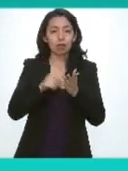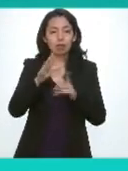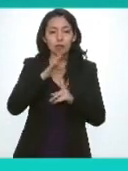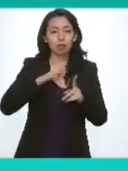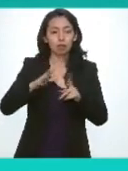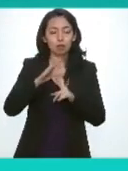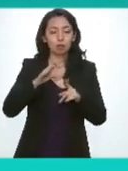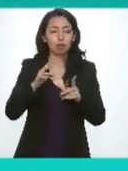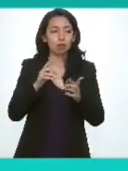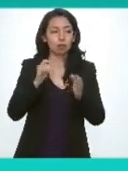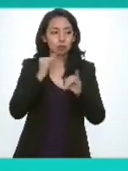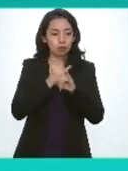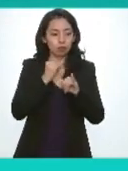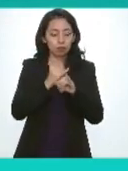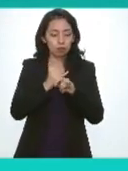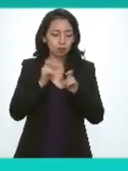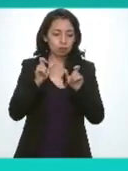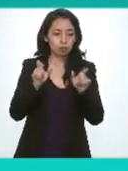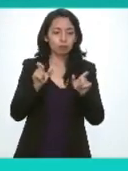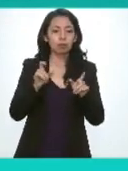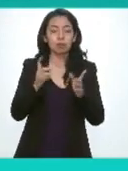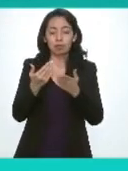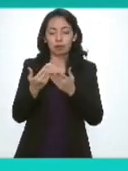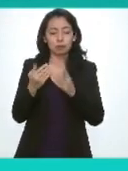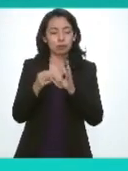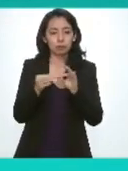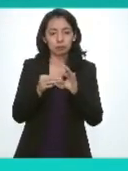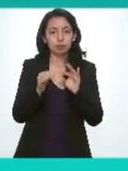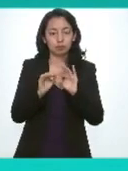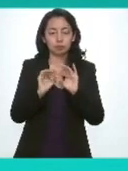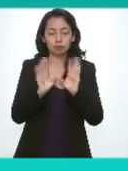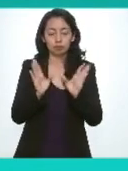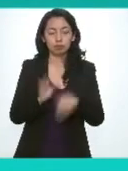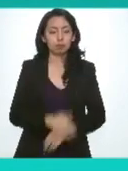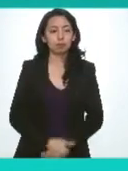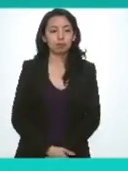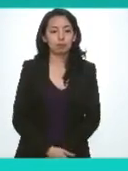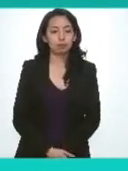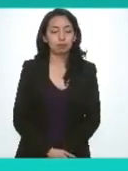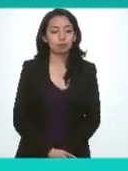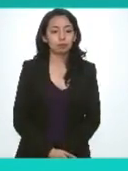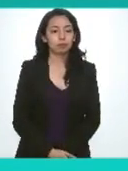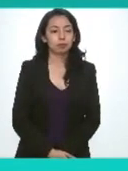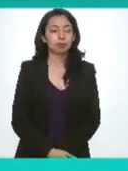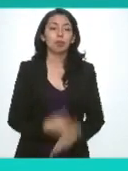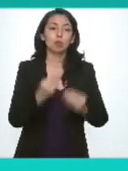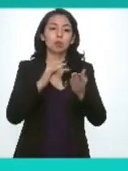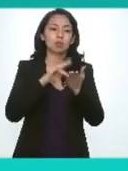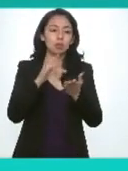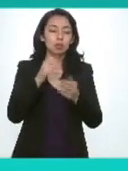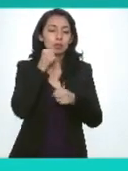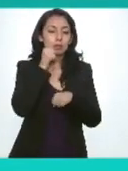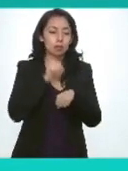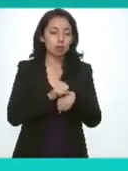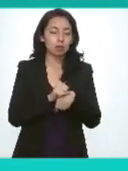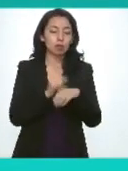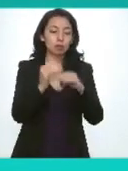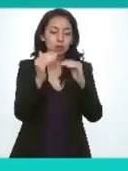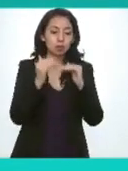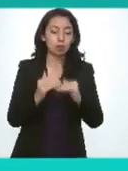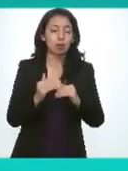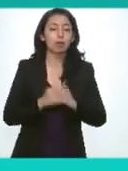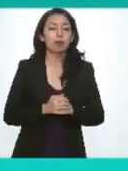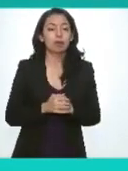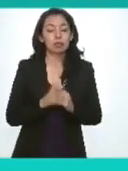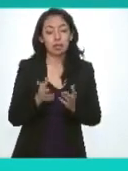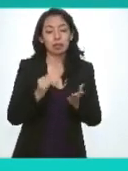de buenas prácticas prácticas perdón que acaba de ser presentada hace unos minutos muchas gracias secretario en virtud de lo